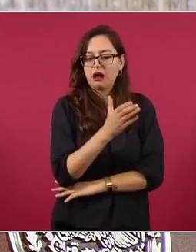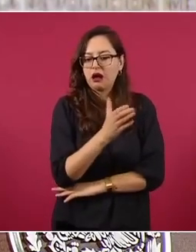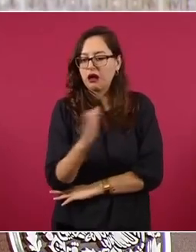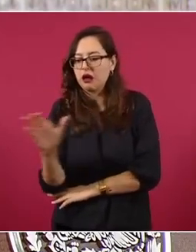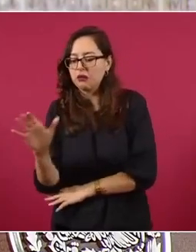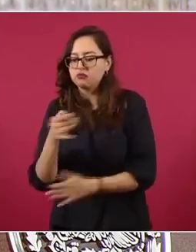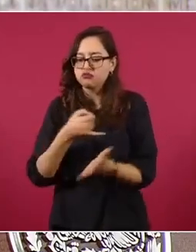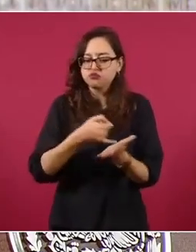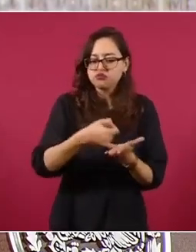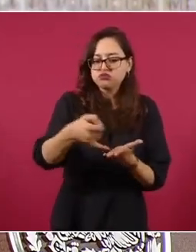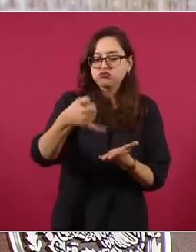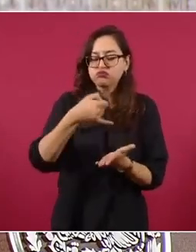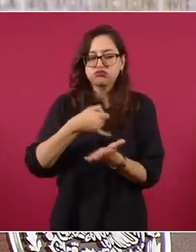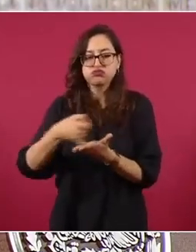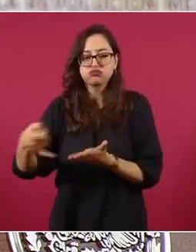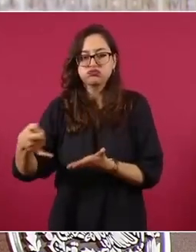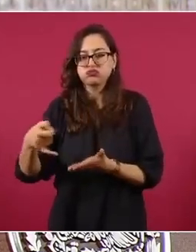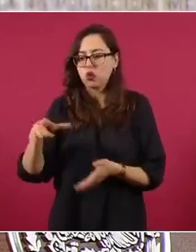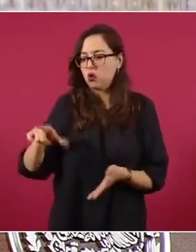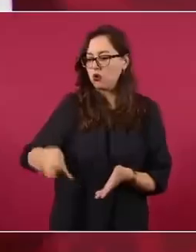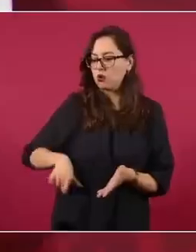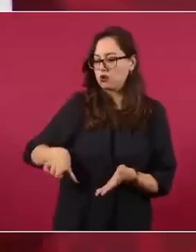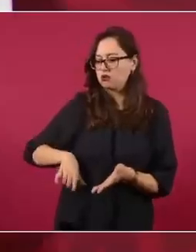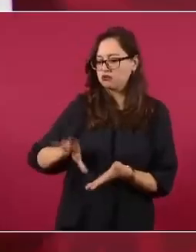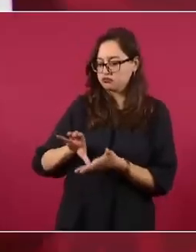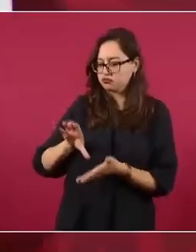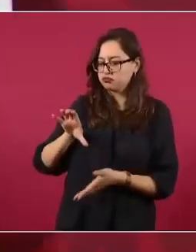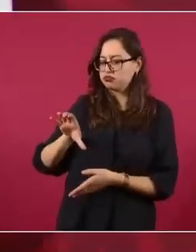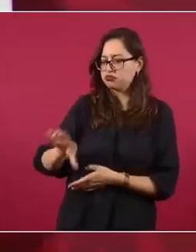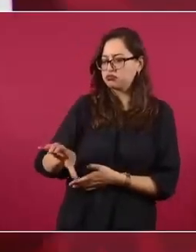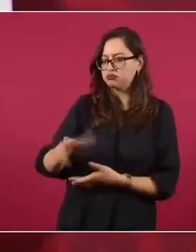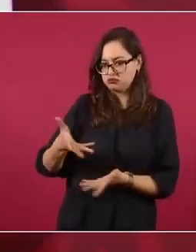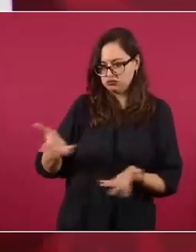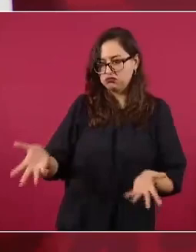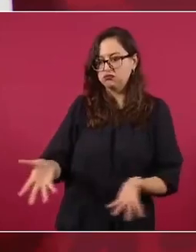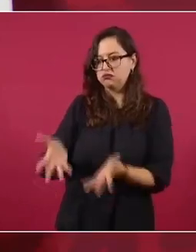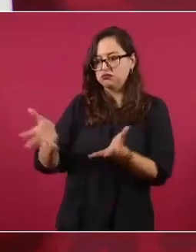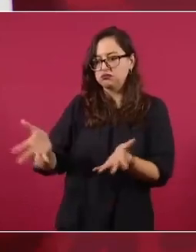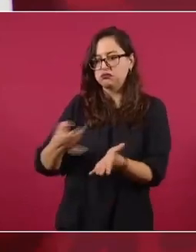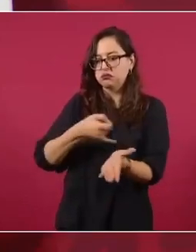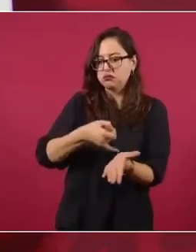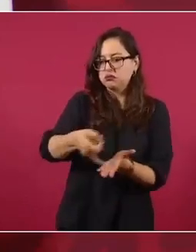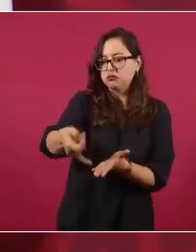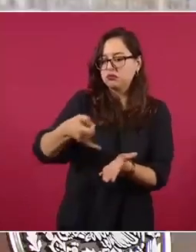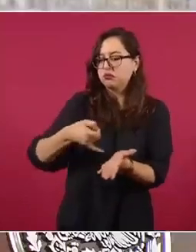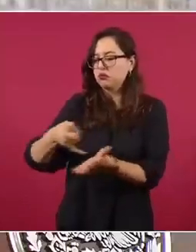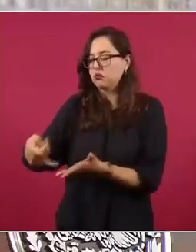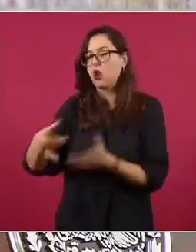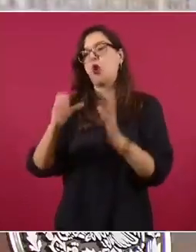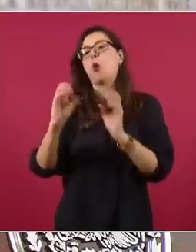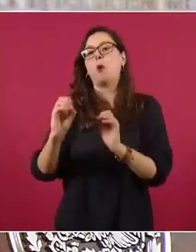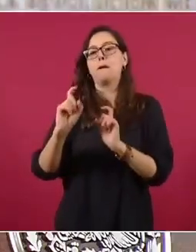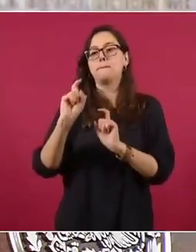está recibiendo un apoyo para que siembre, si es pescador lo mismo,